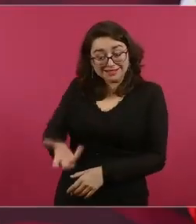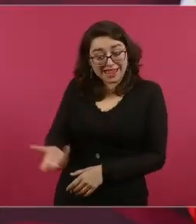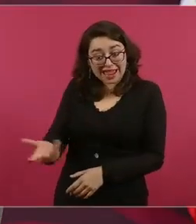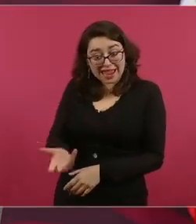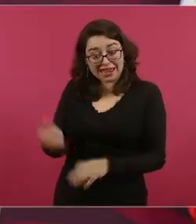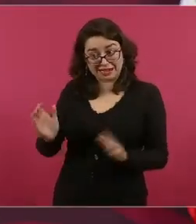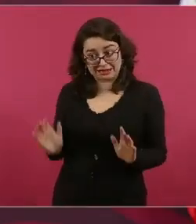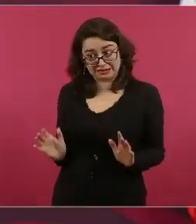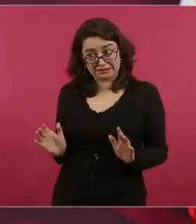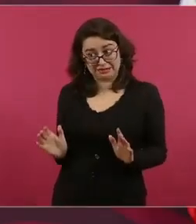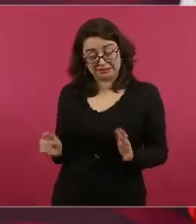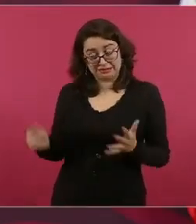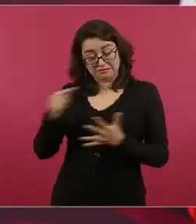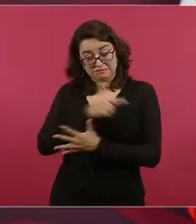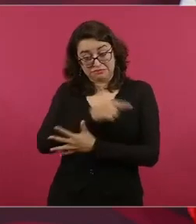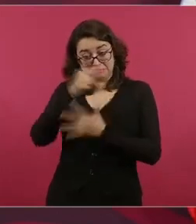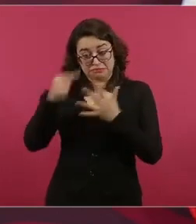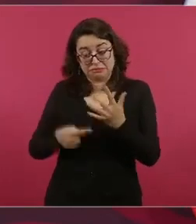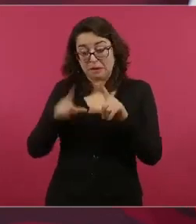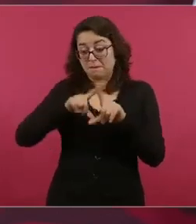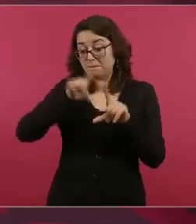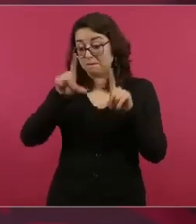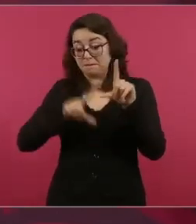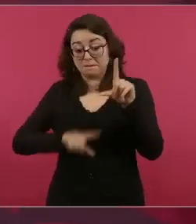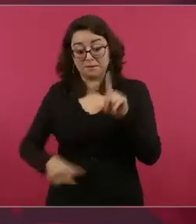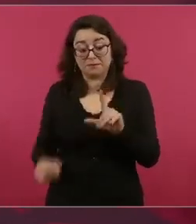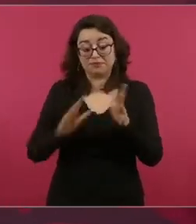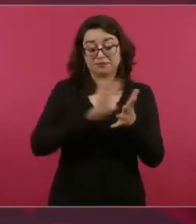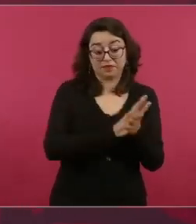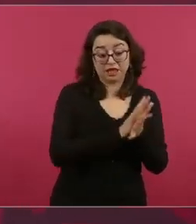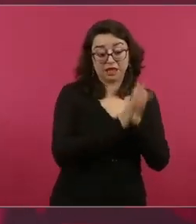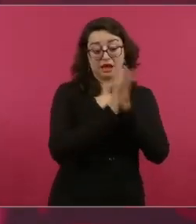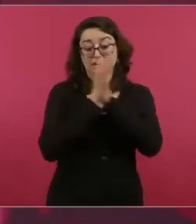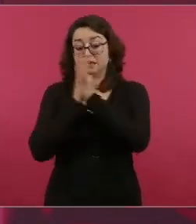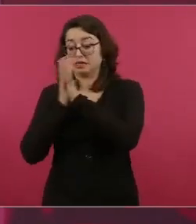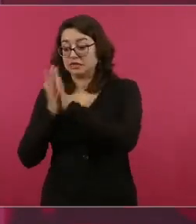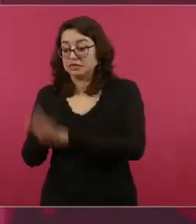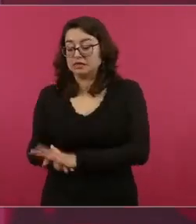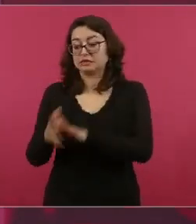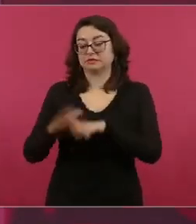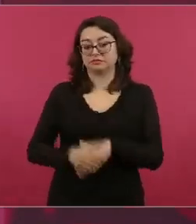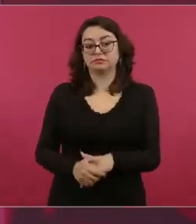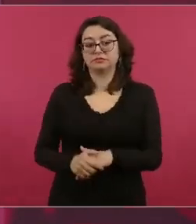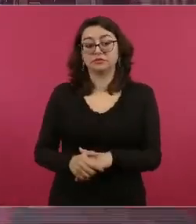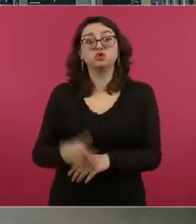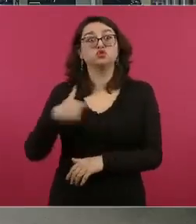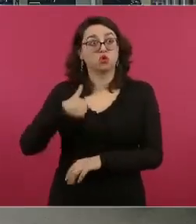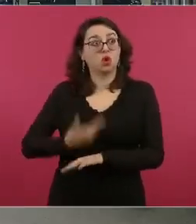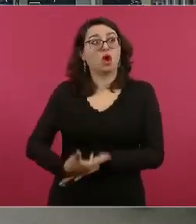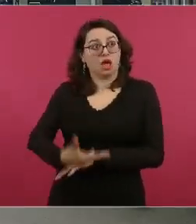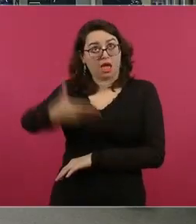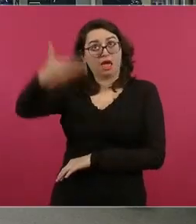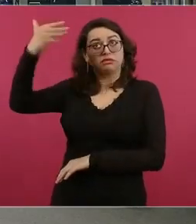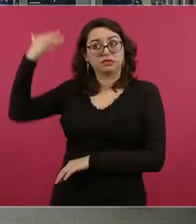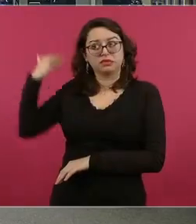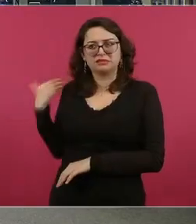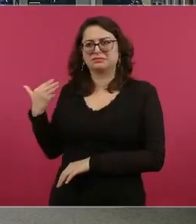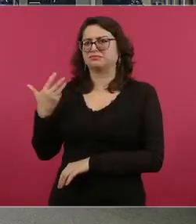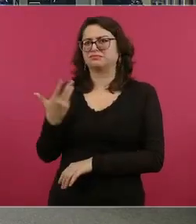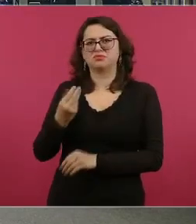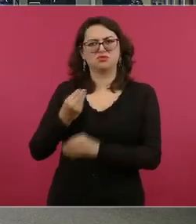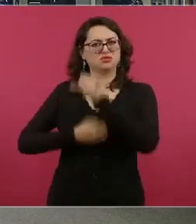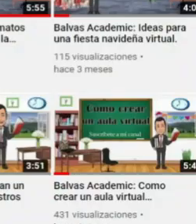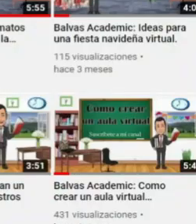Yo vengo hablando del cambio de los contenidos en los libros de texto desde hace